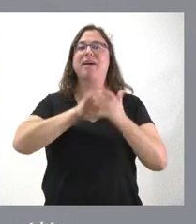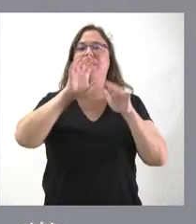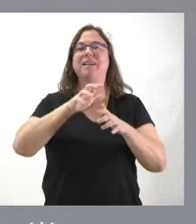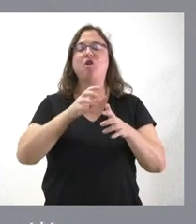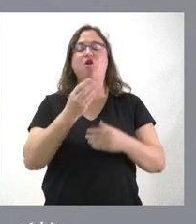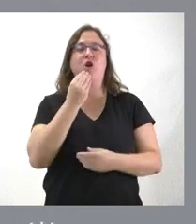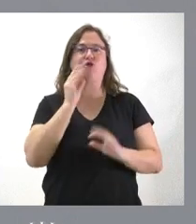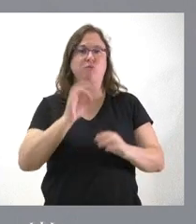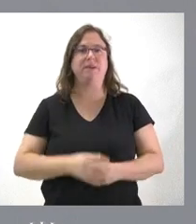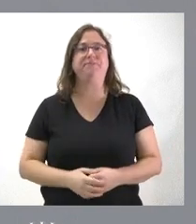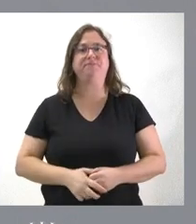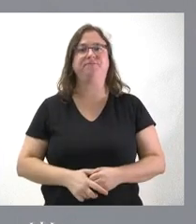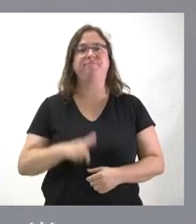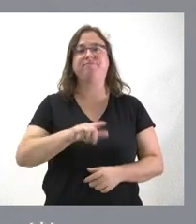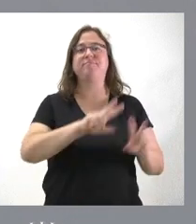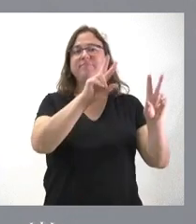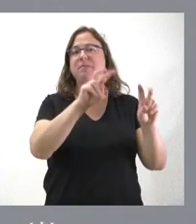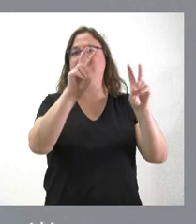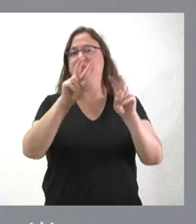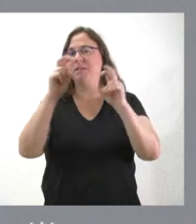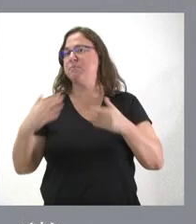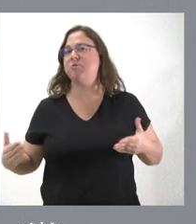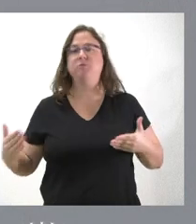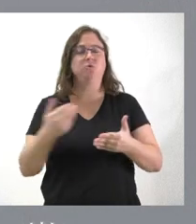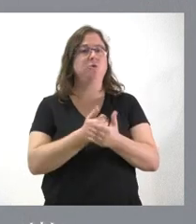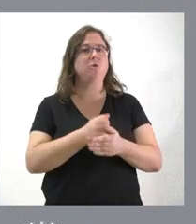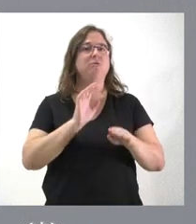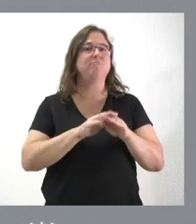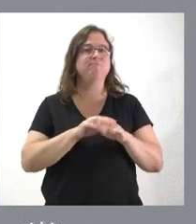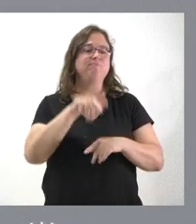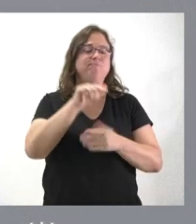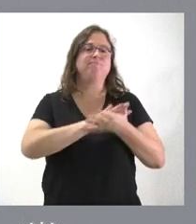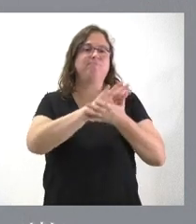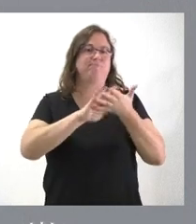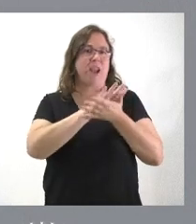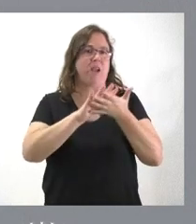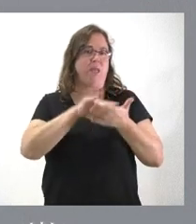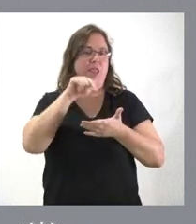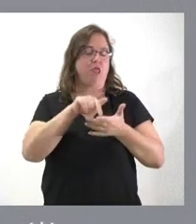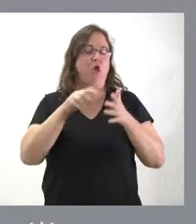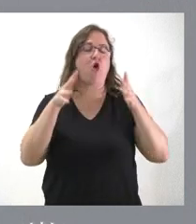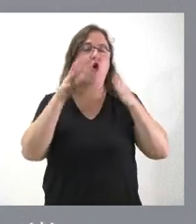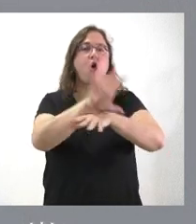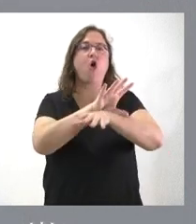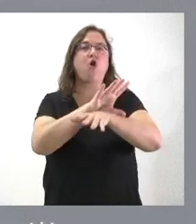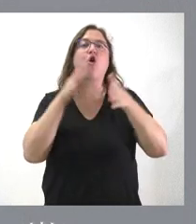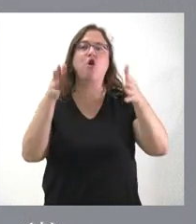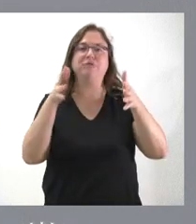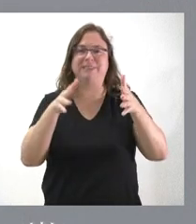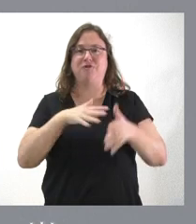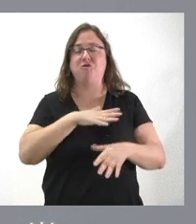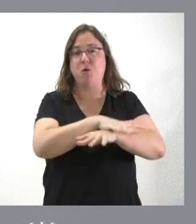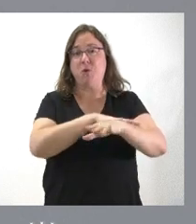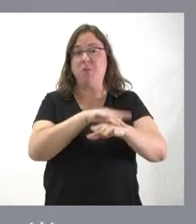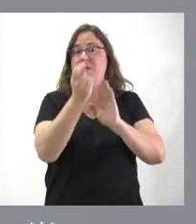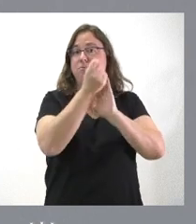Gastronomía. Estos son todos los asuntos que han sido objeto de acuerdo en el Consejo de Gobierno y que figuran en este orden